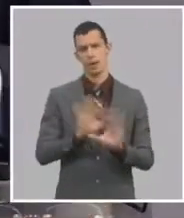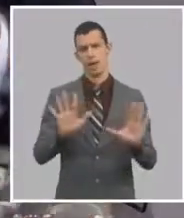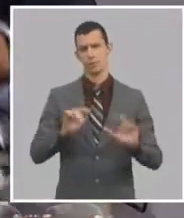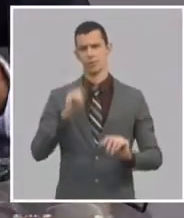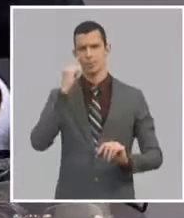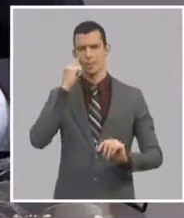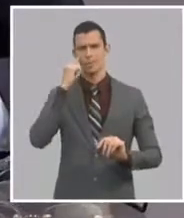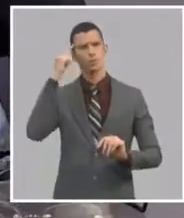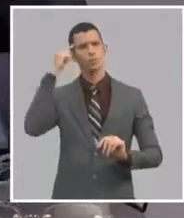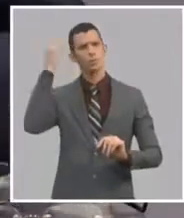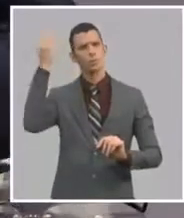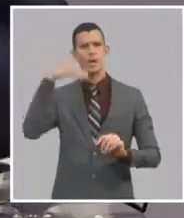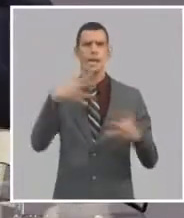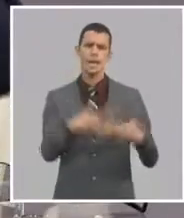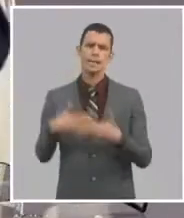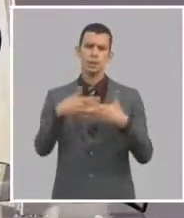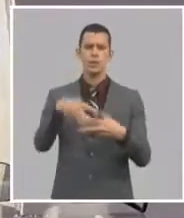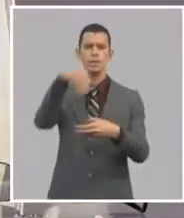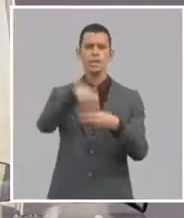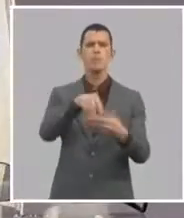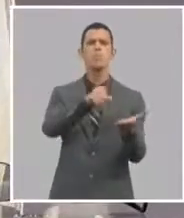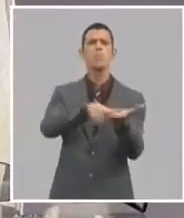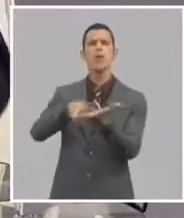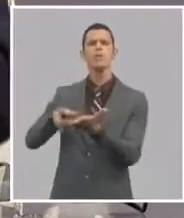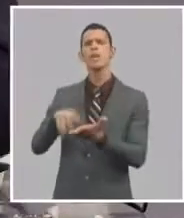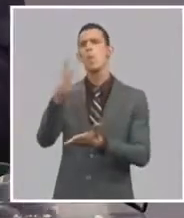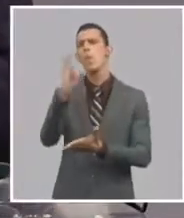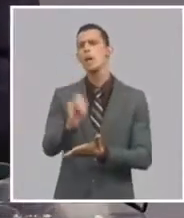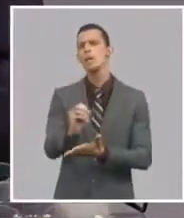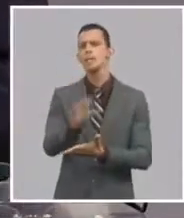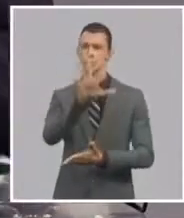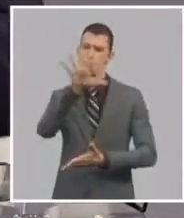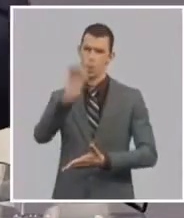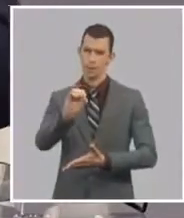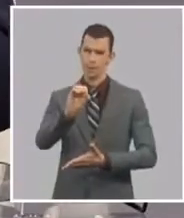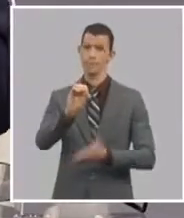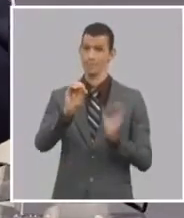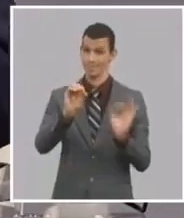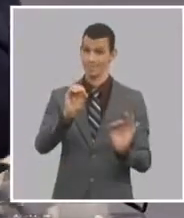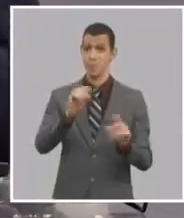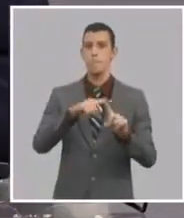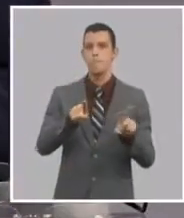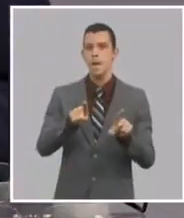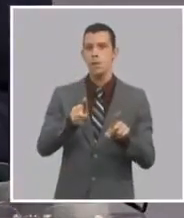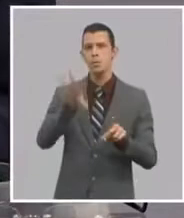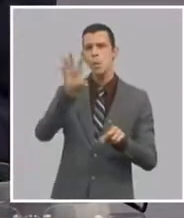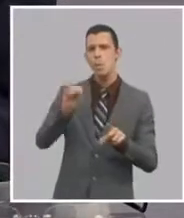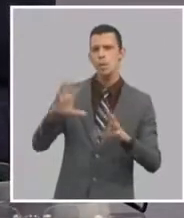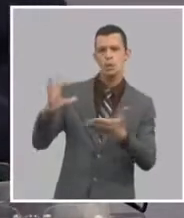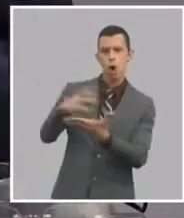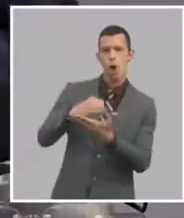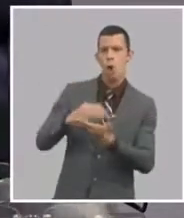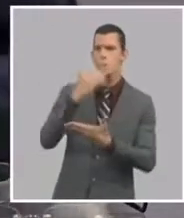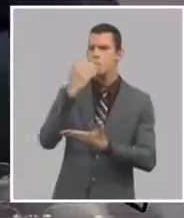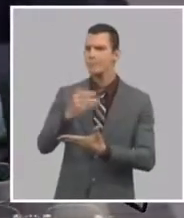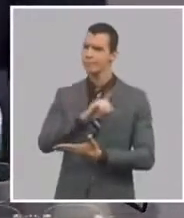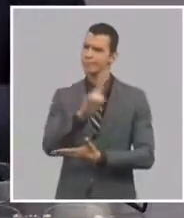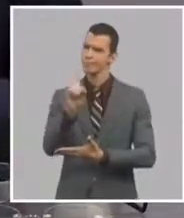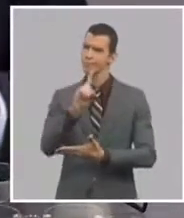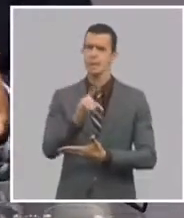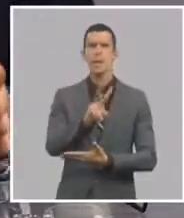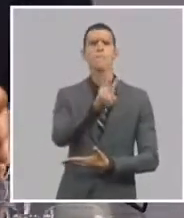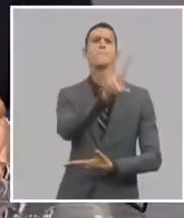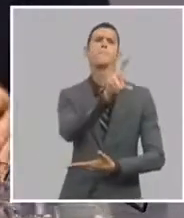estados que todo el mundo sabe que van a terminar en el bando rojo de Trump y Mike Pence y